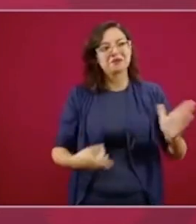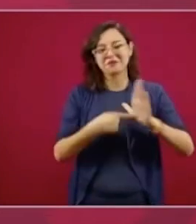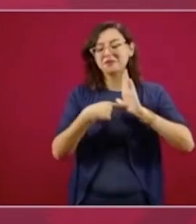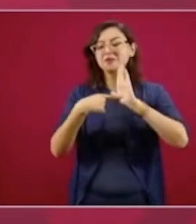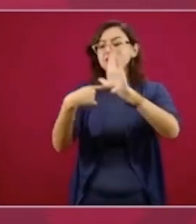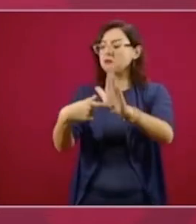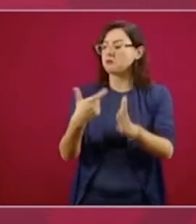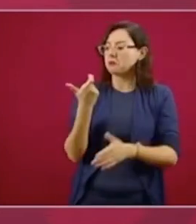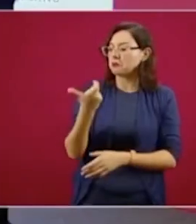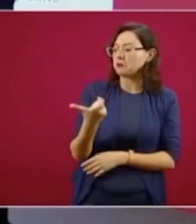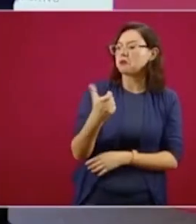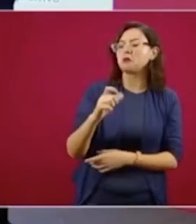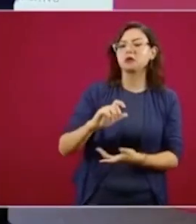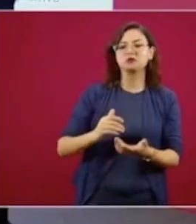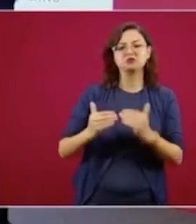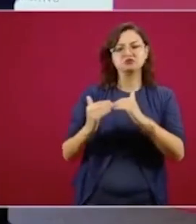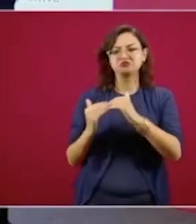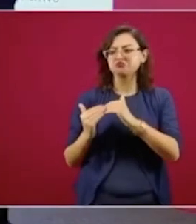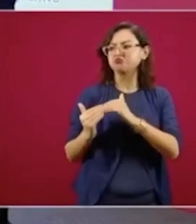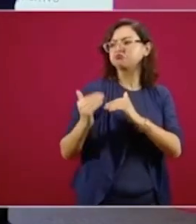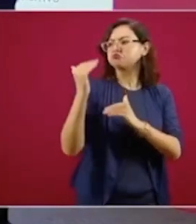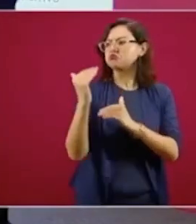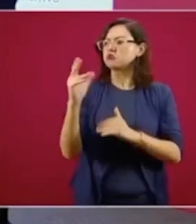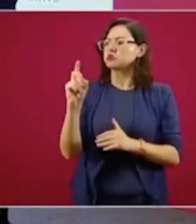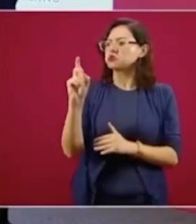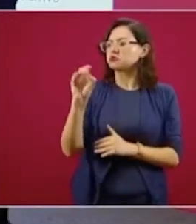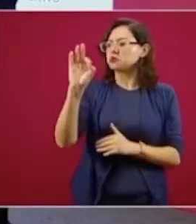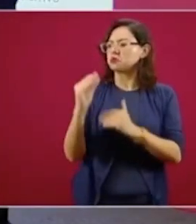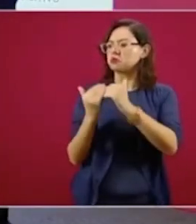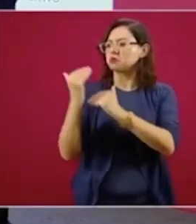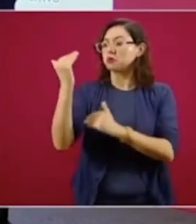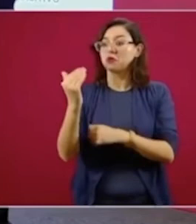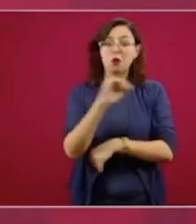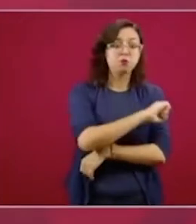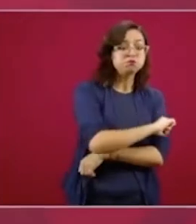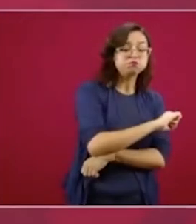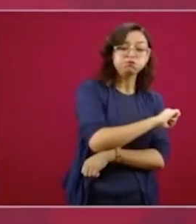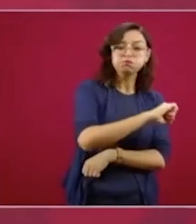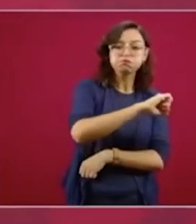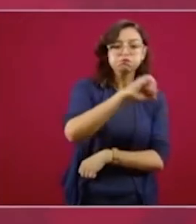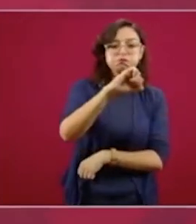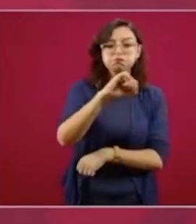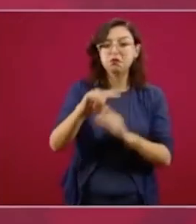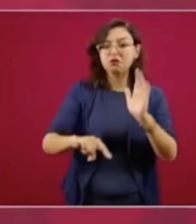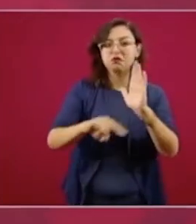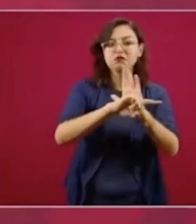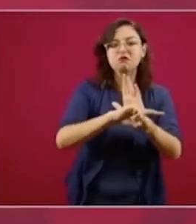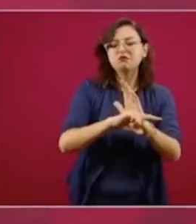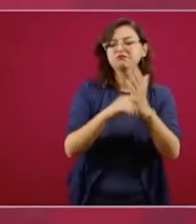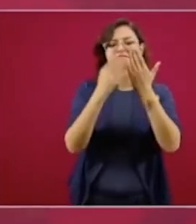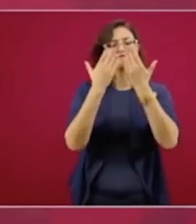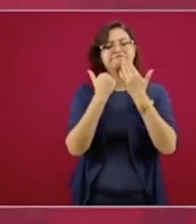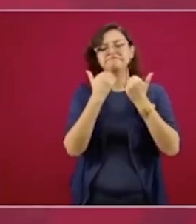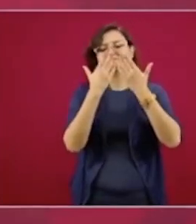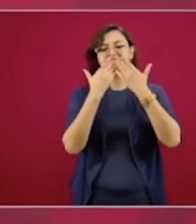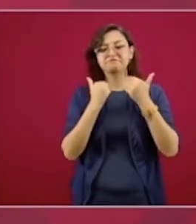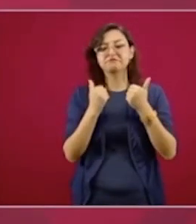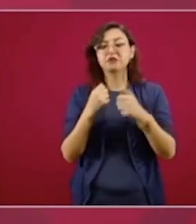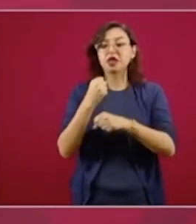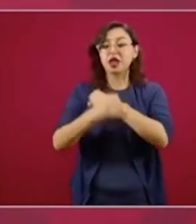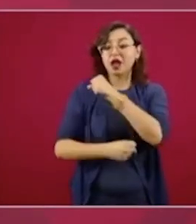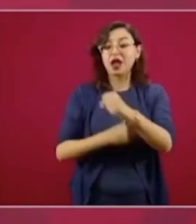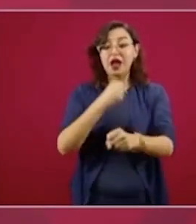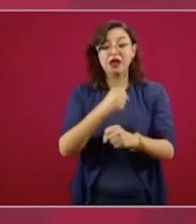no ha presentado efectos negativos en los precios de los productos de consumo, pues la inflación anual